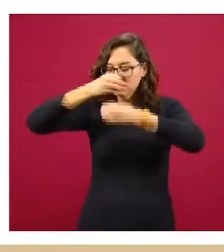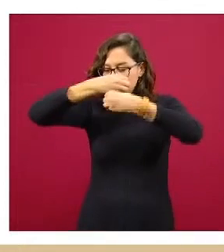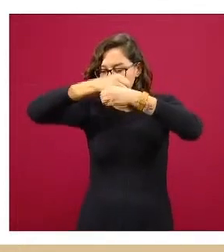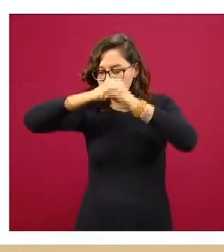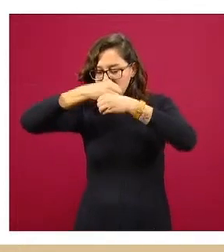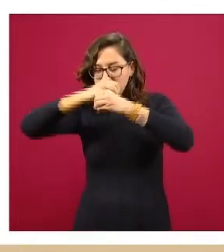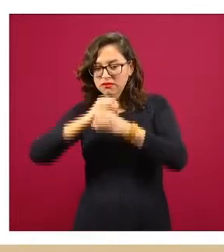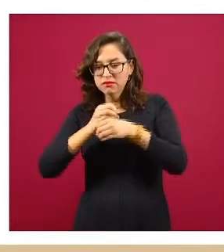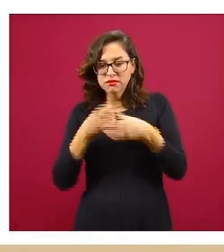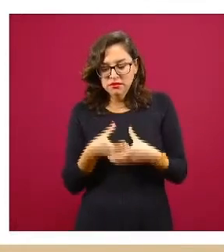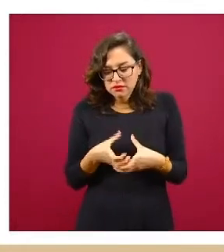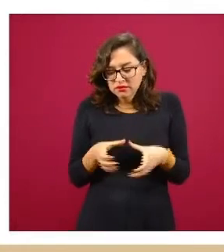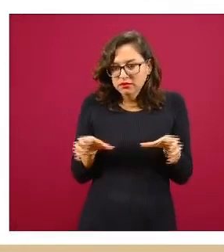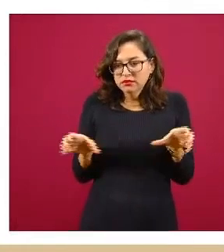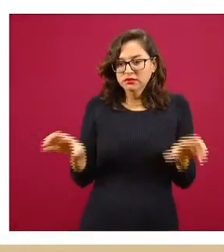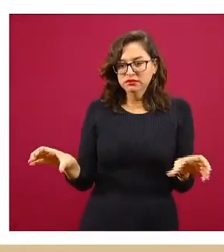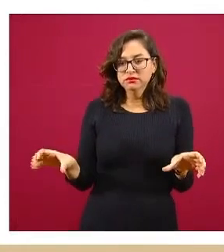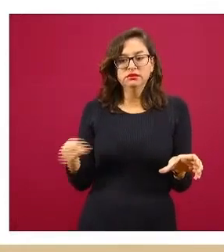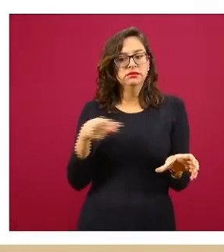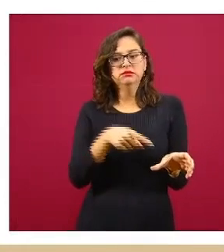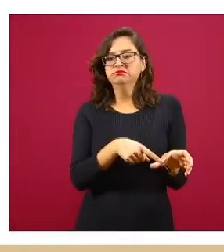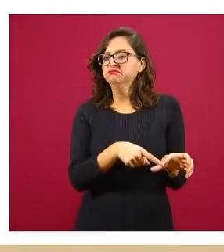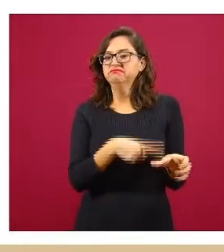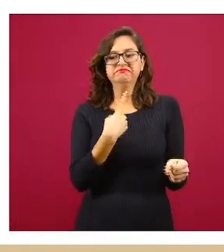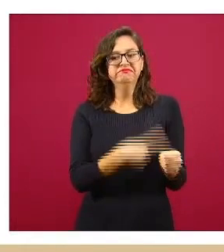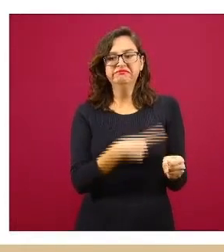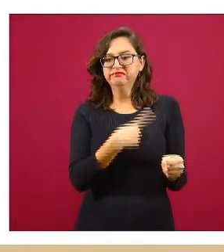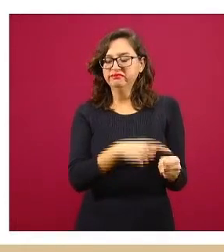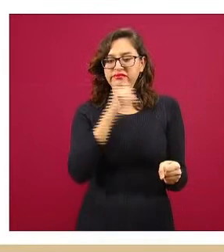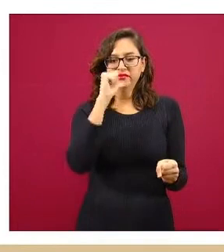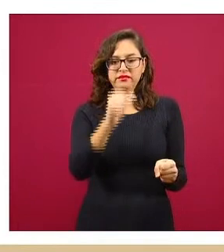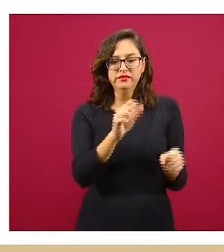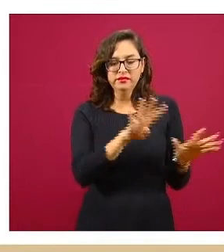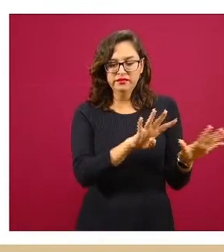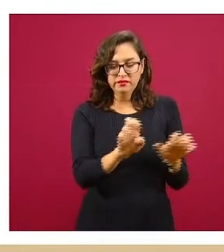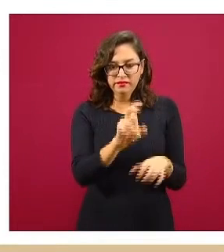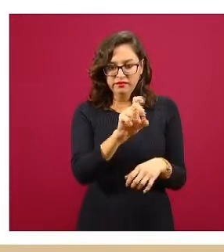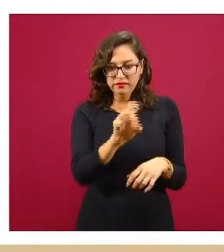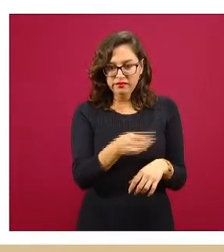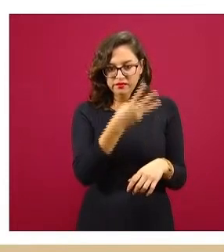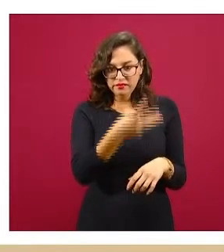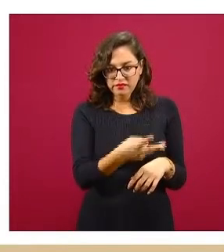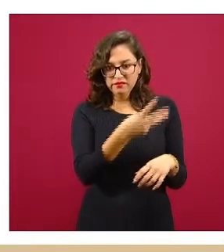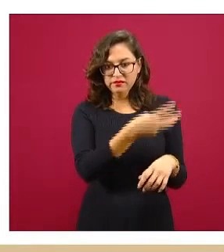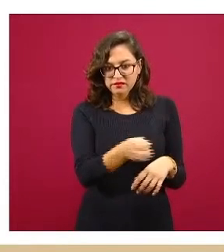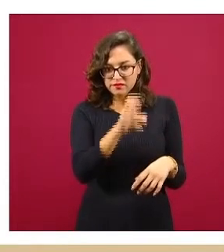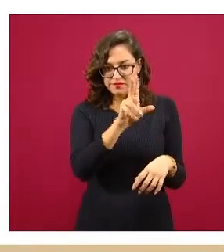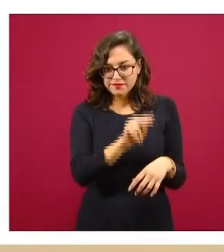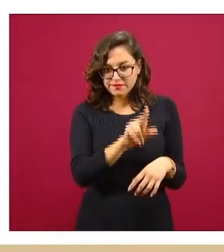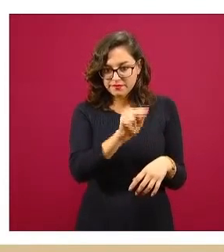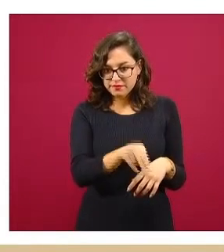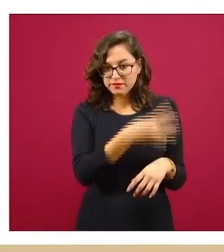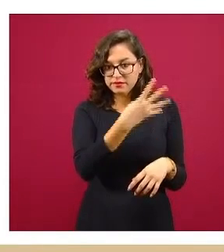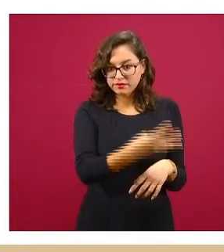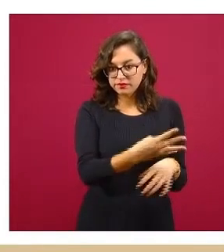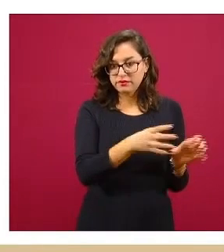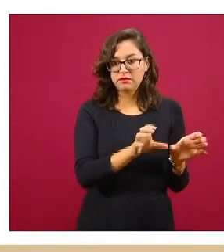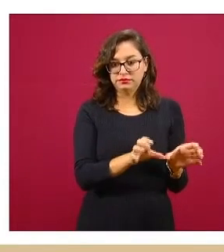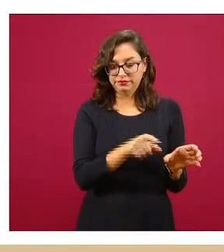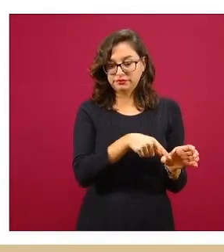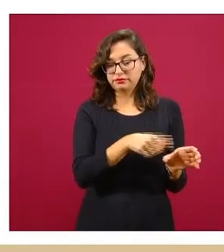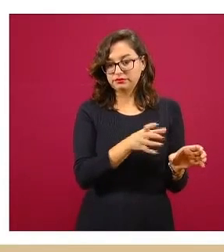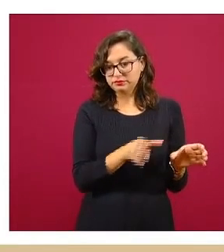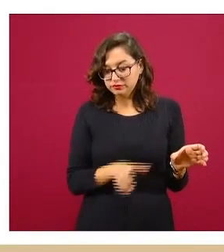un grupo importante que después de la prueba salieron negativos, que son los 433, 384, hay un grupo que aún